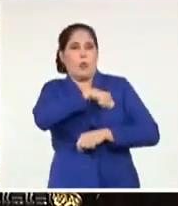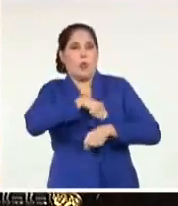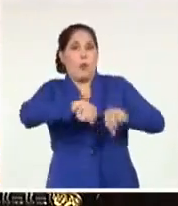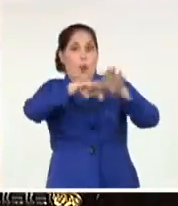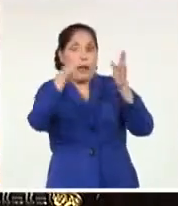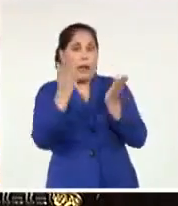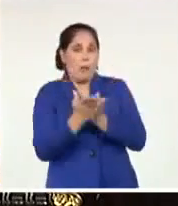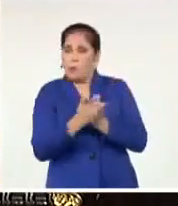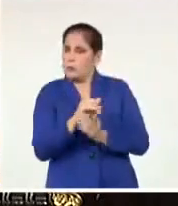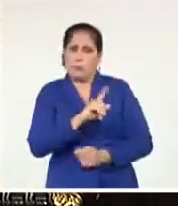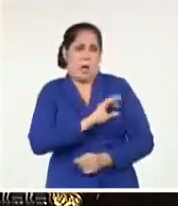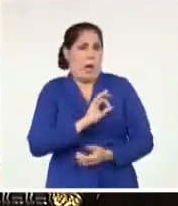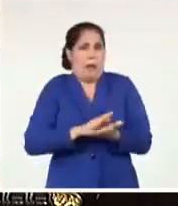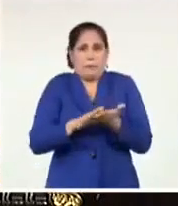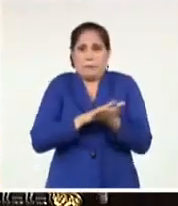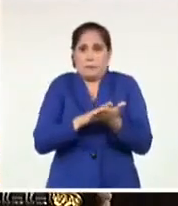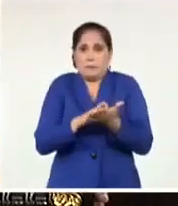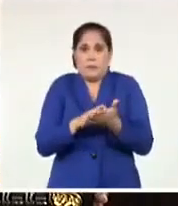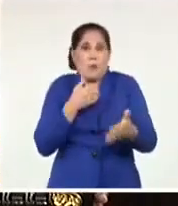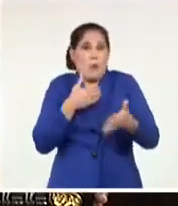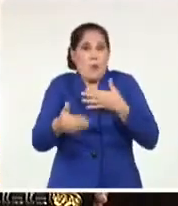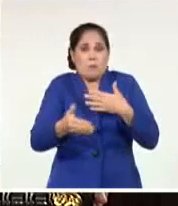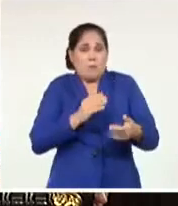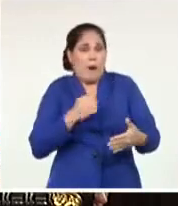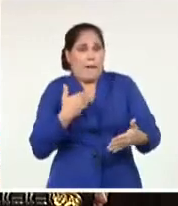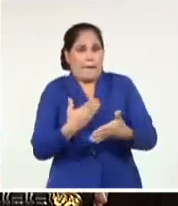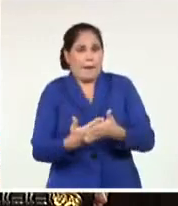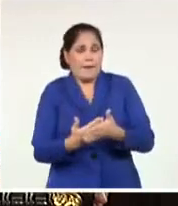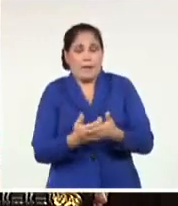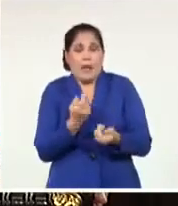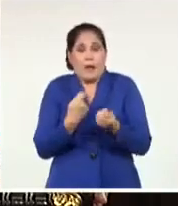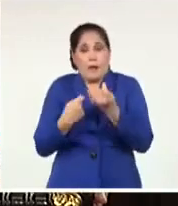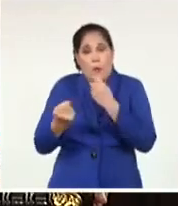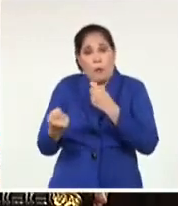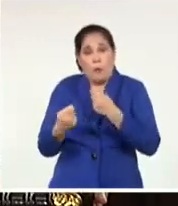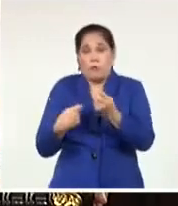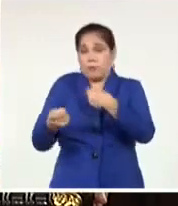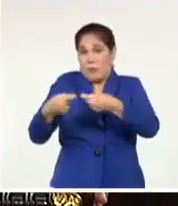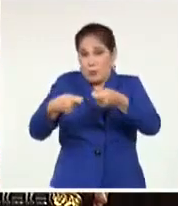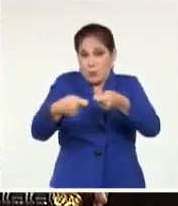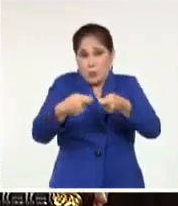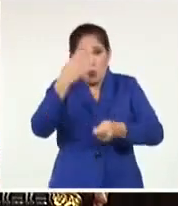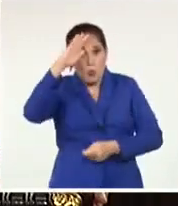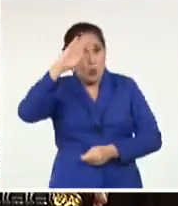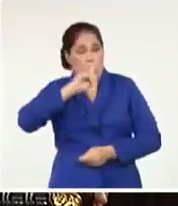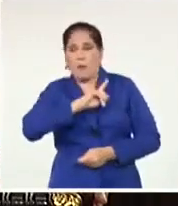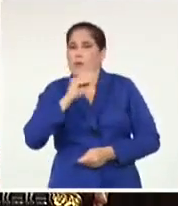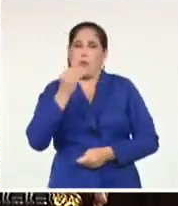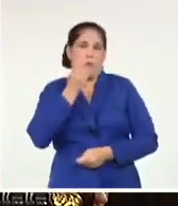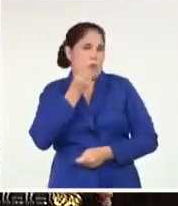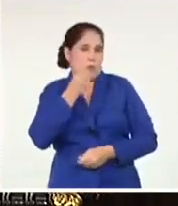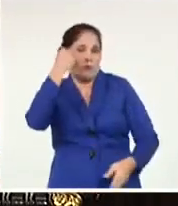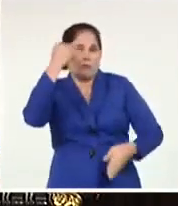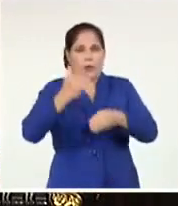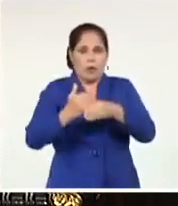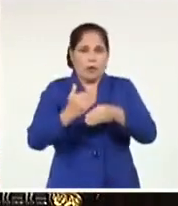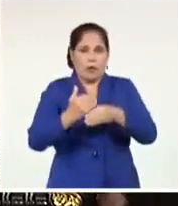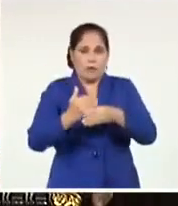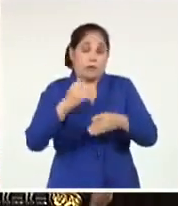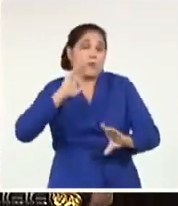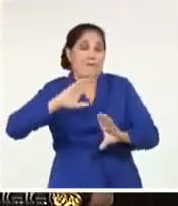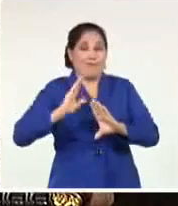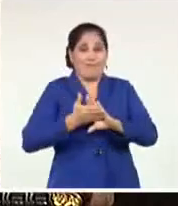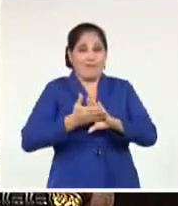ninguna empresa del mundo. Cualquier empresa que quiera negociar con Cuba está expuesta a todas las